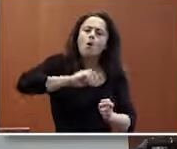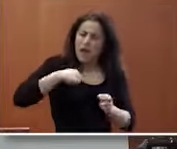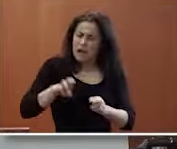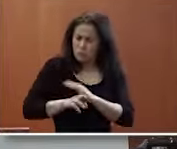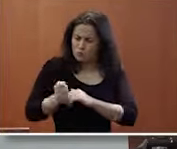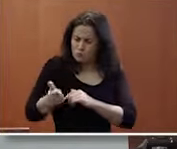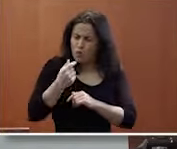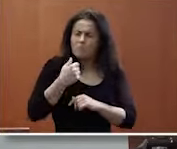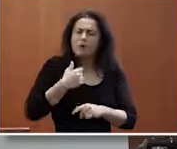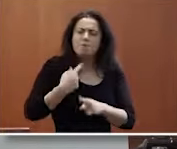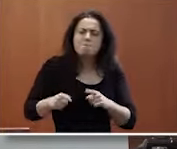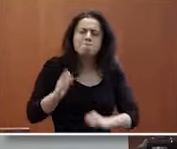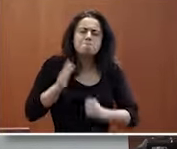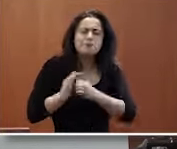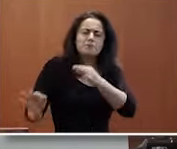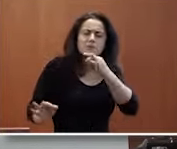recursos